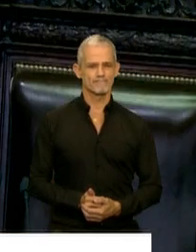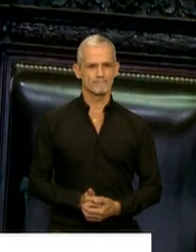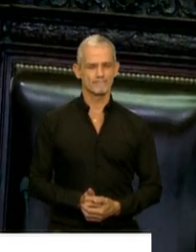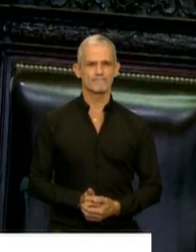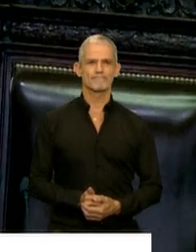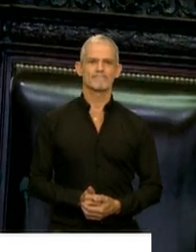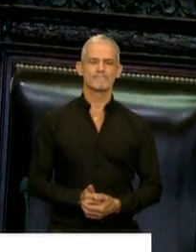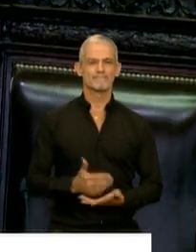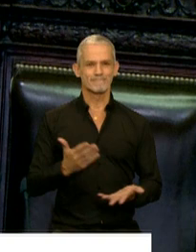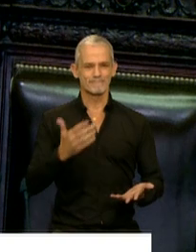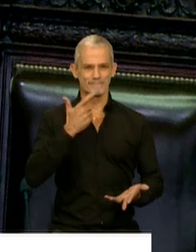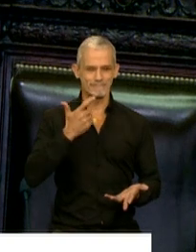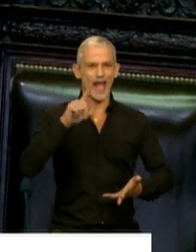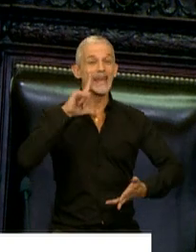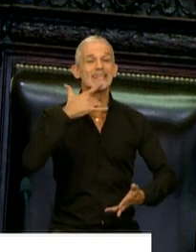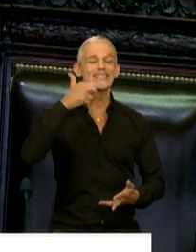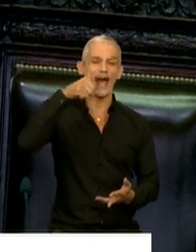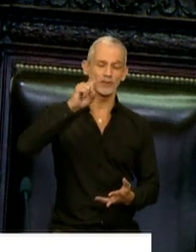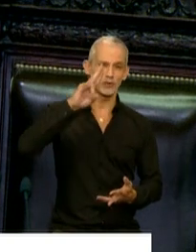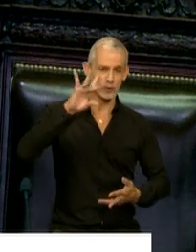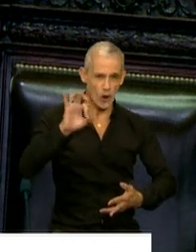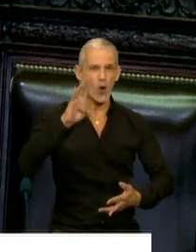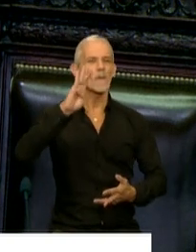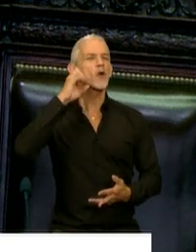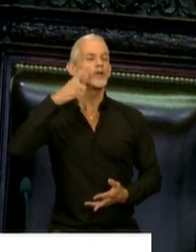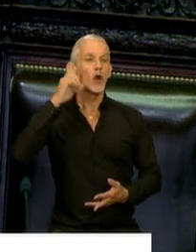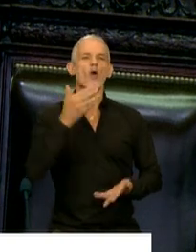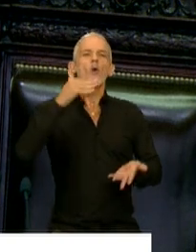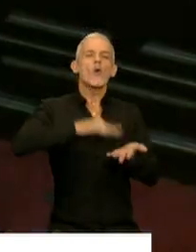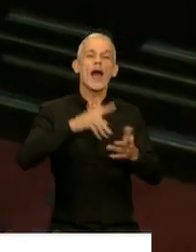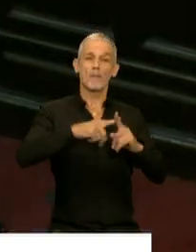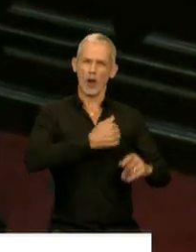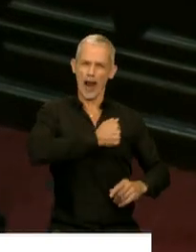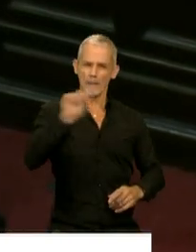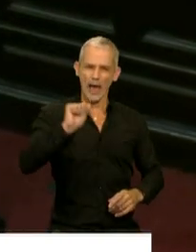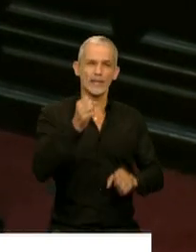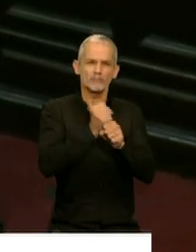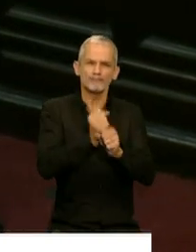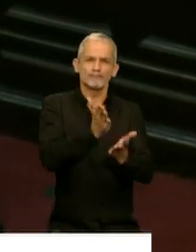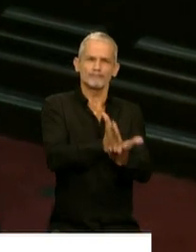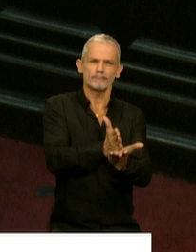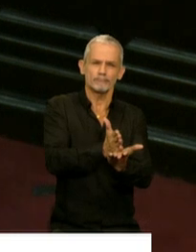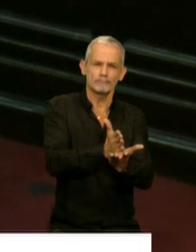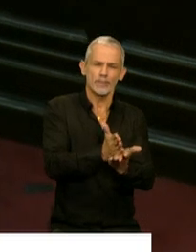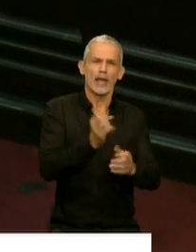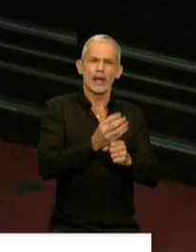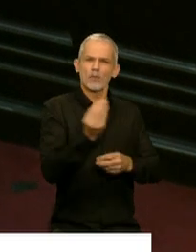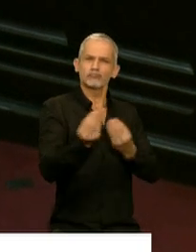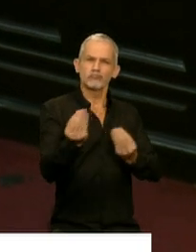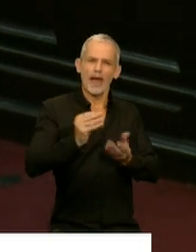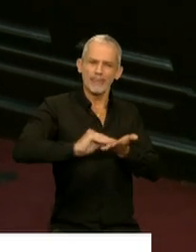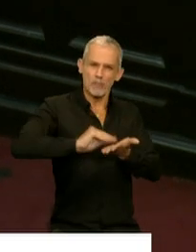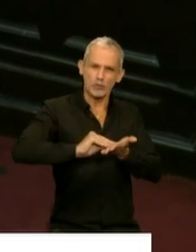Don Lisandro Bormioli, juráis por la patria desempeñar fielmente el cargo de